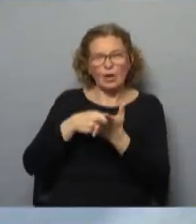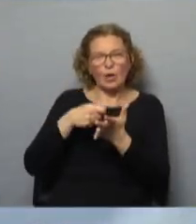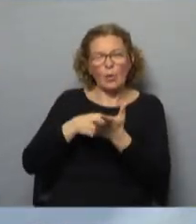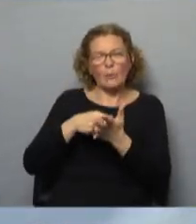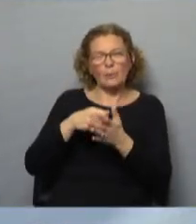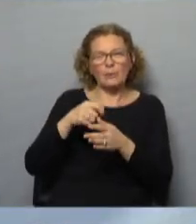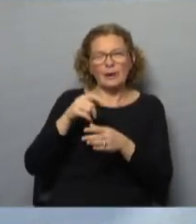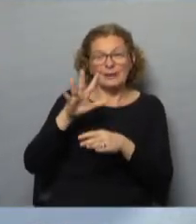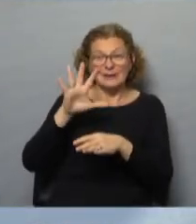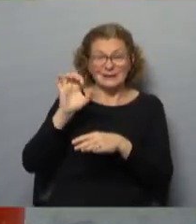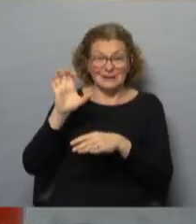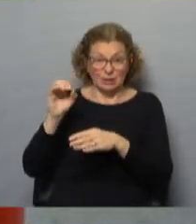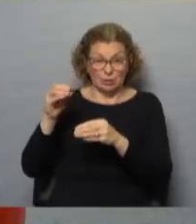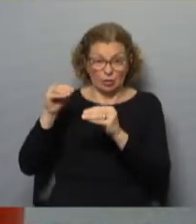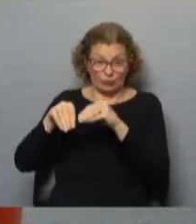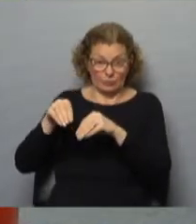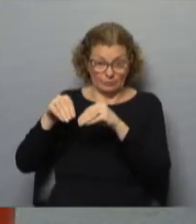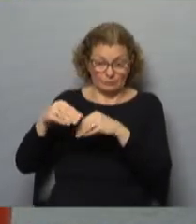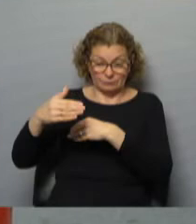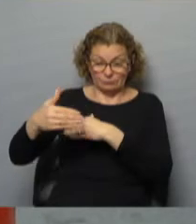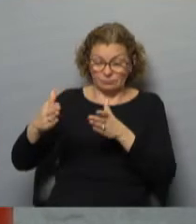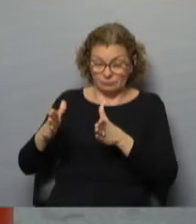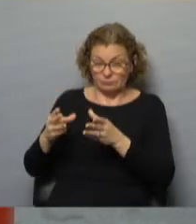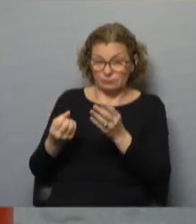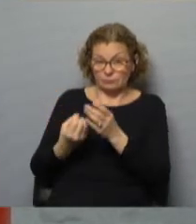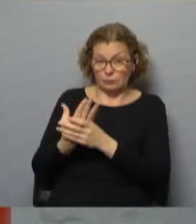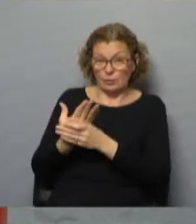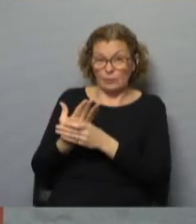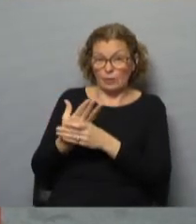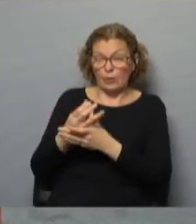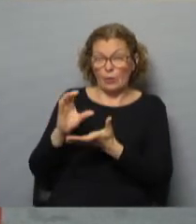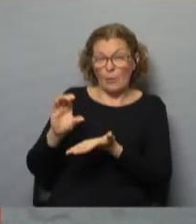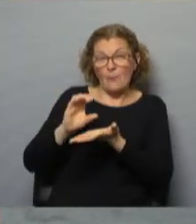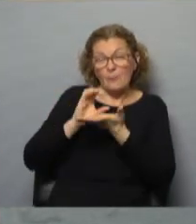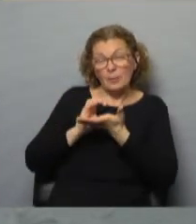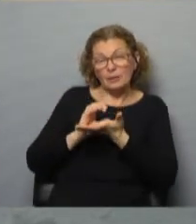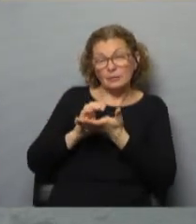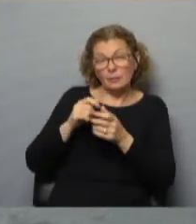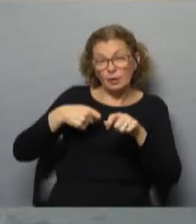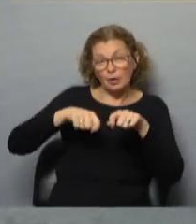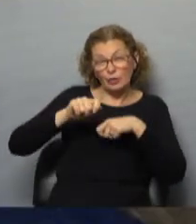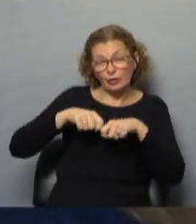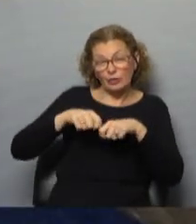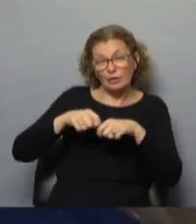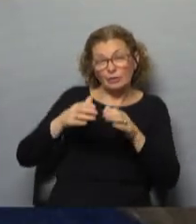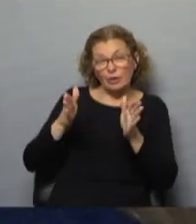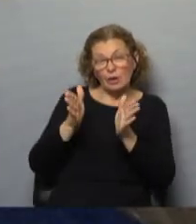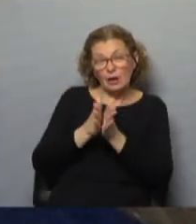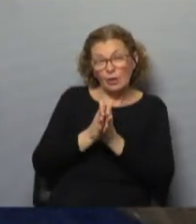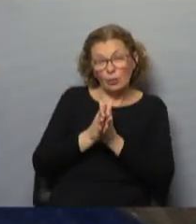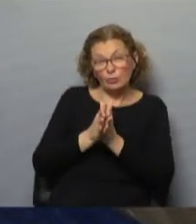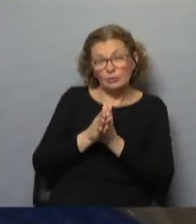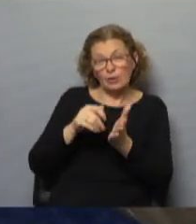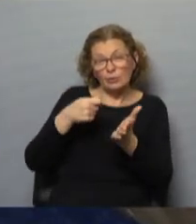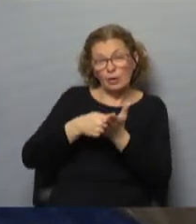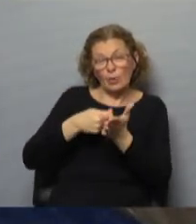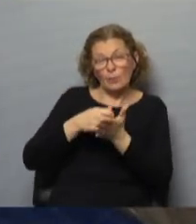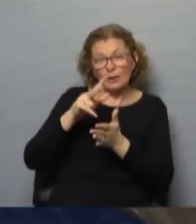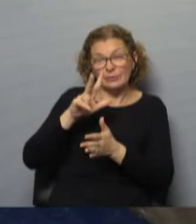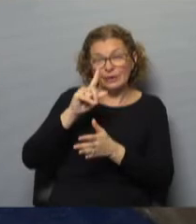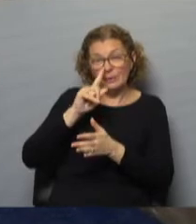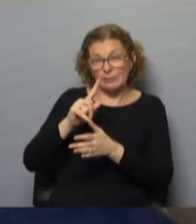unos 500 contenedores y va a dar lugar con un préstamo a corto plazo que estamos negociando en este momento en la Junta a una compra de 3.000